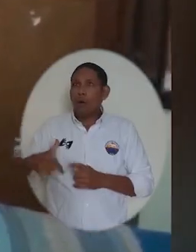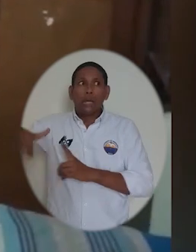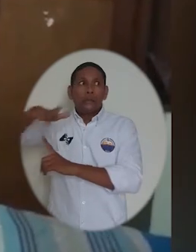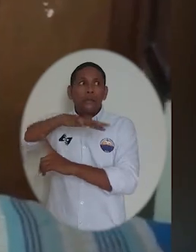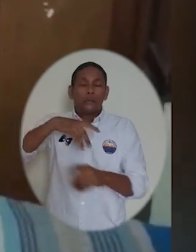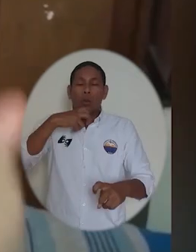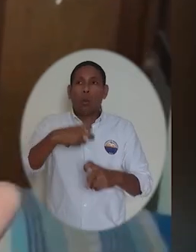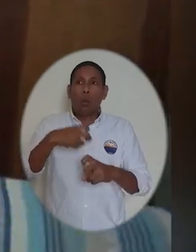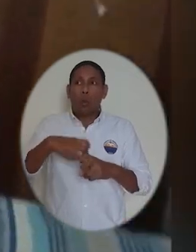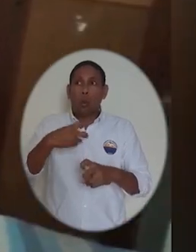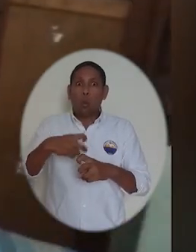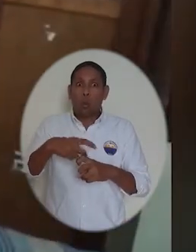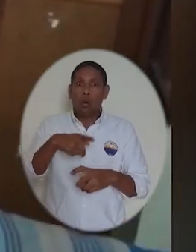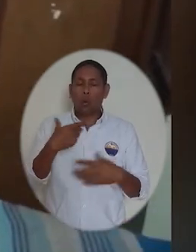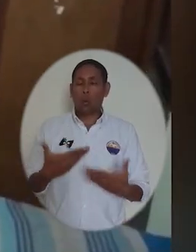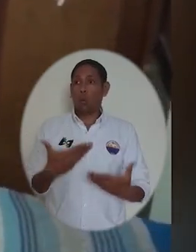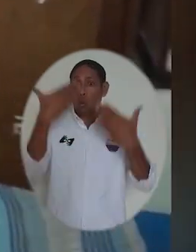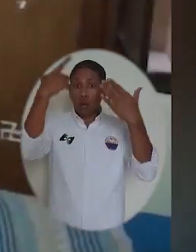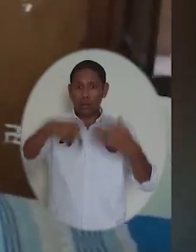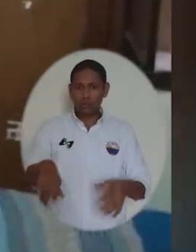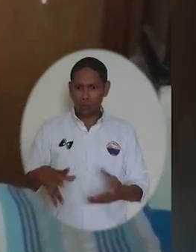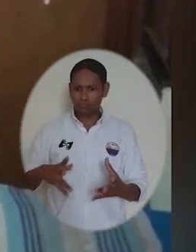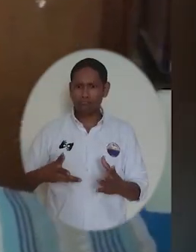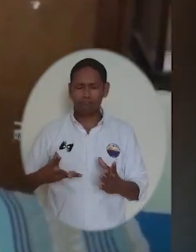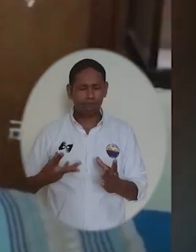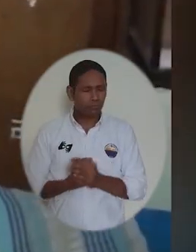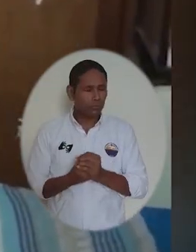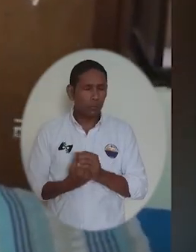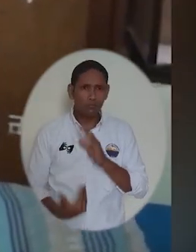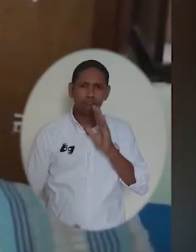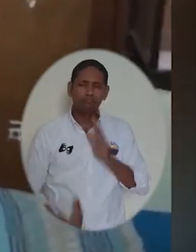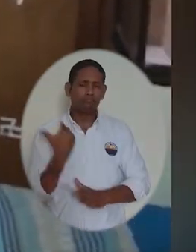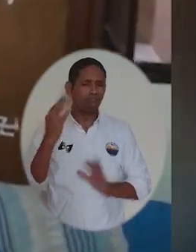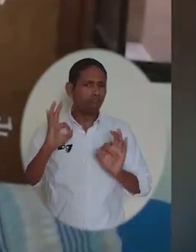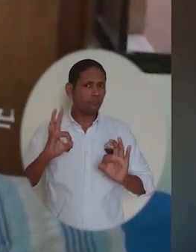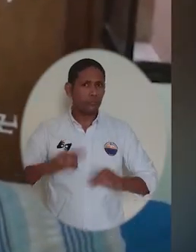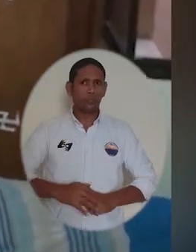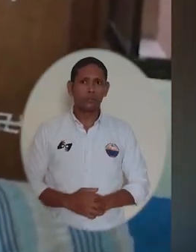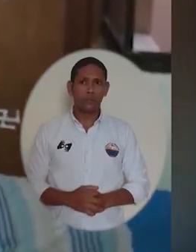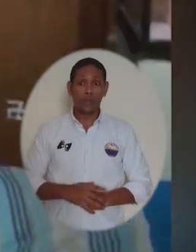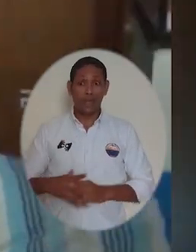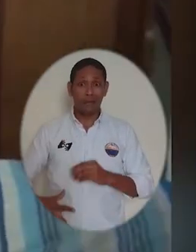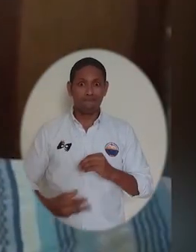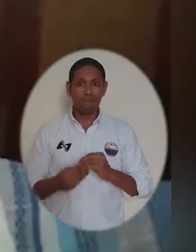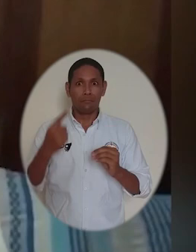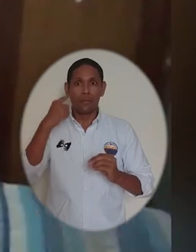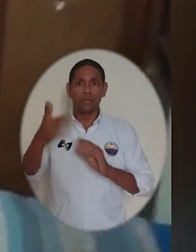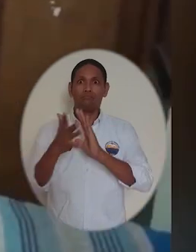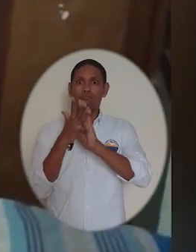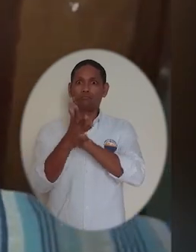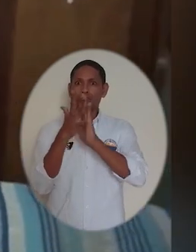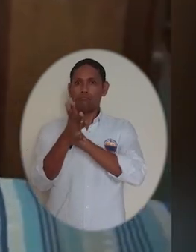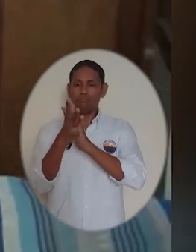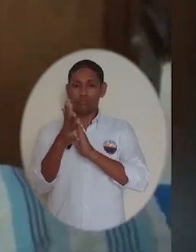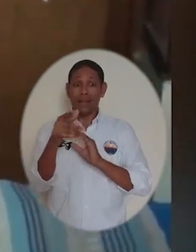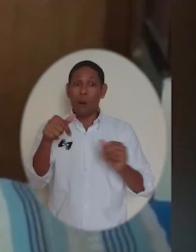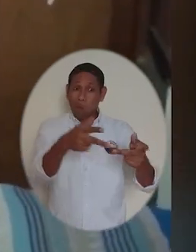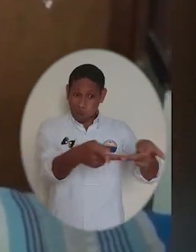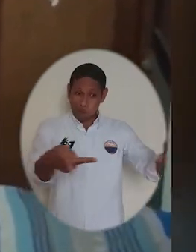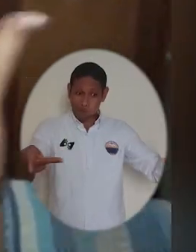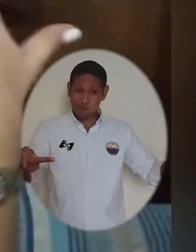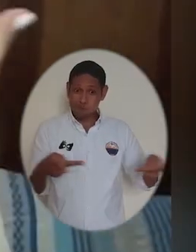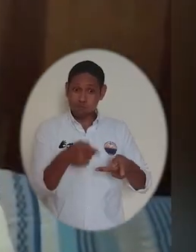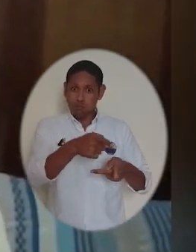todas las circunstancias en las que estamos pasando. Me parece algo tan incluyente e innovador. Además,